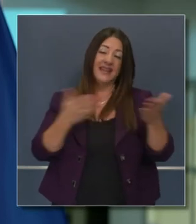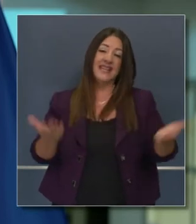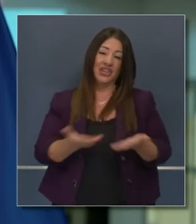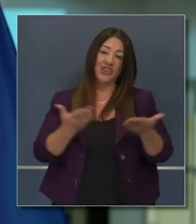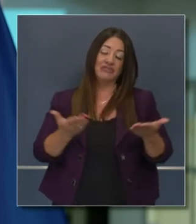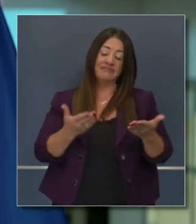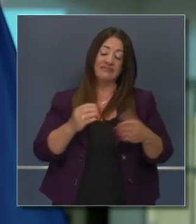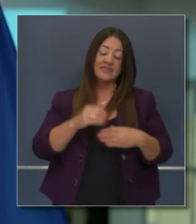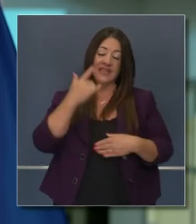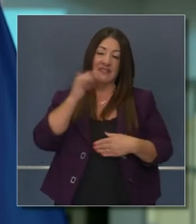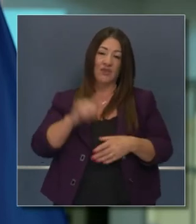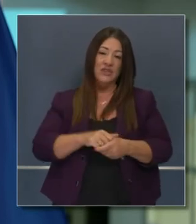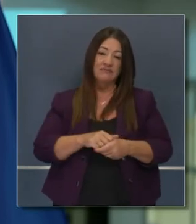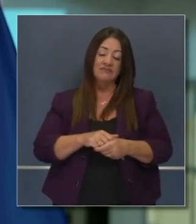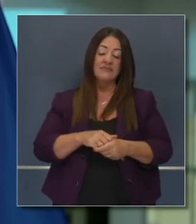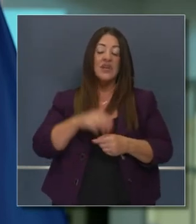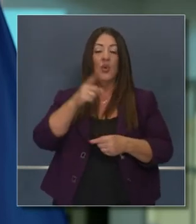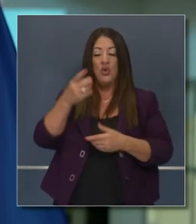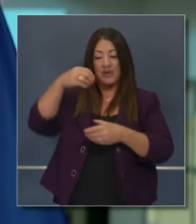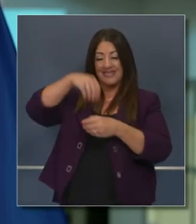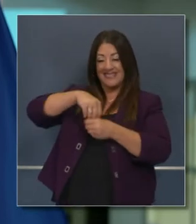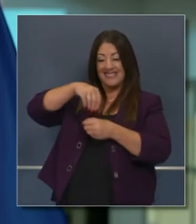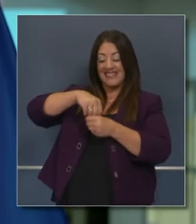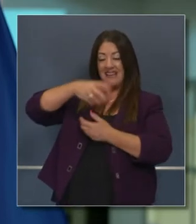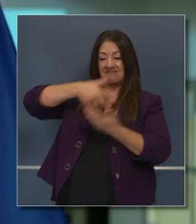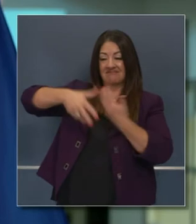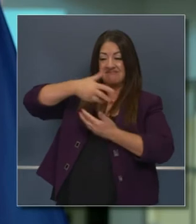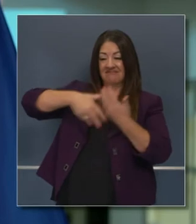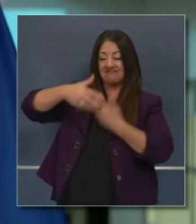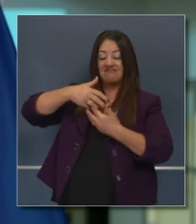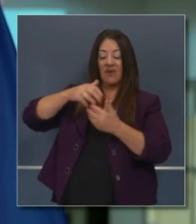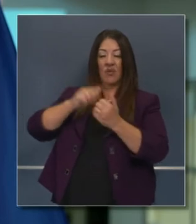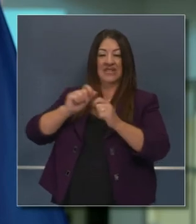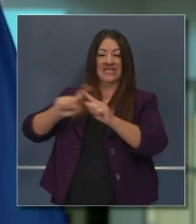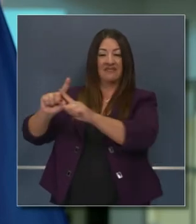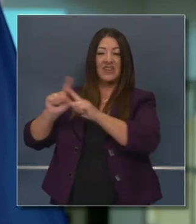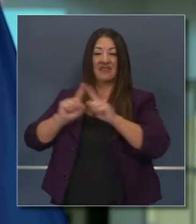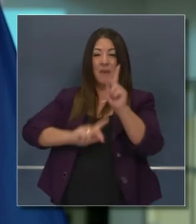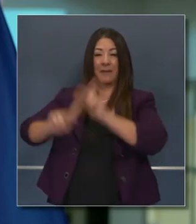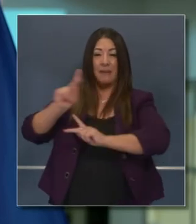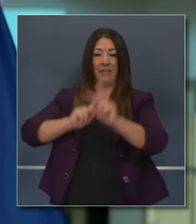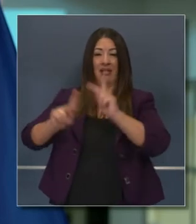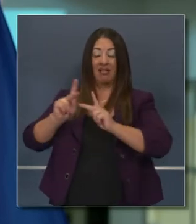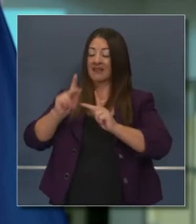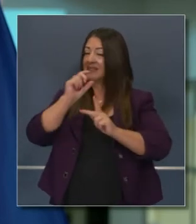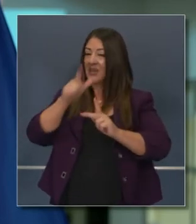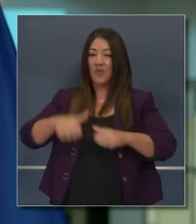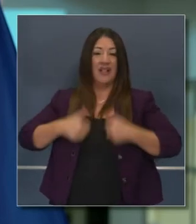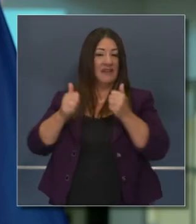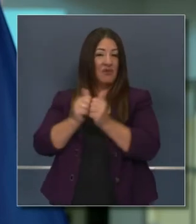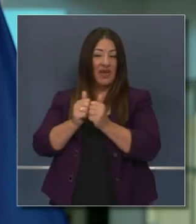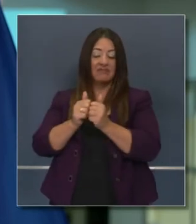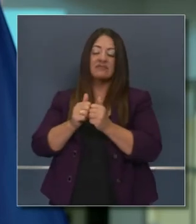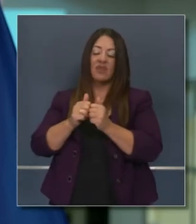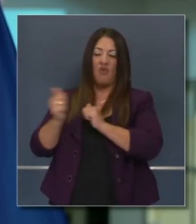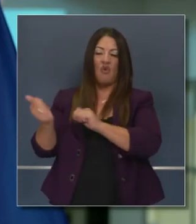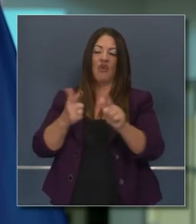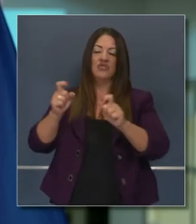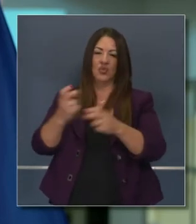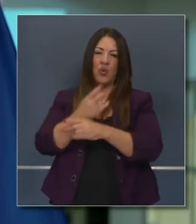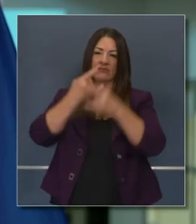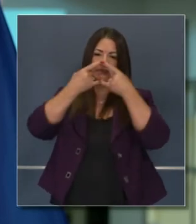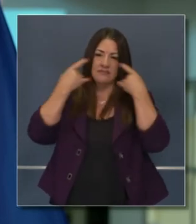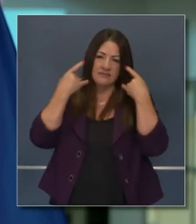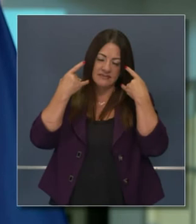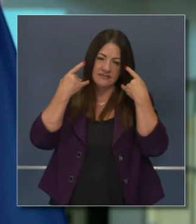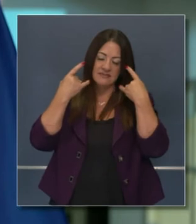Es mandato en el estado. Les necesitamos que lo hagan cuando están en interiores, en pasillos, cuando están con otras personas, cuando están fuera